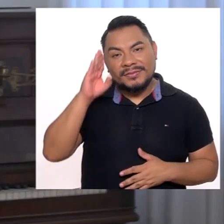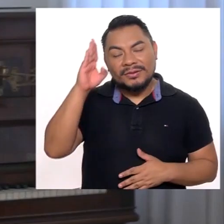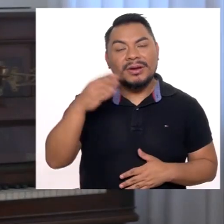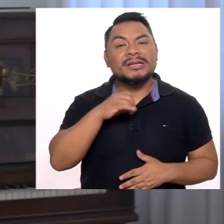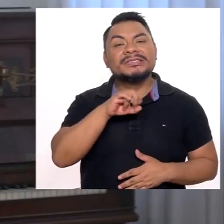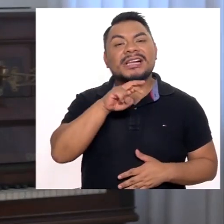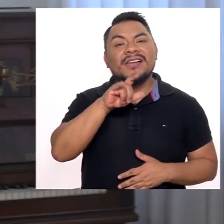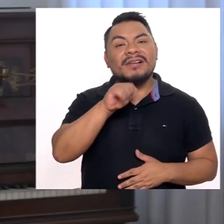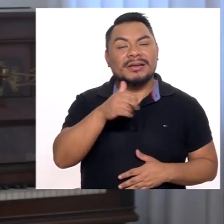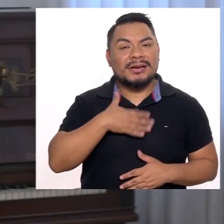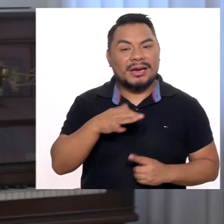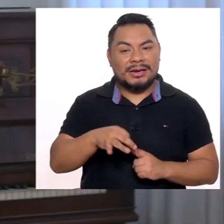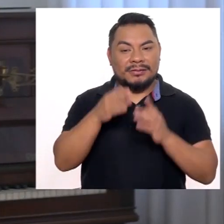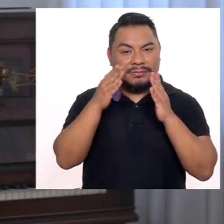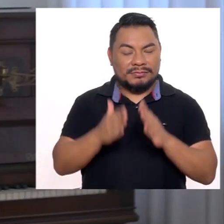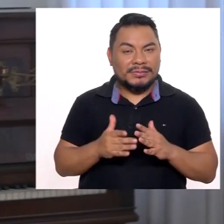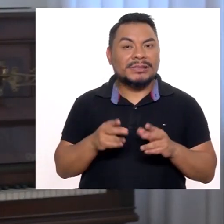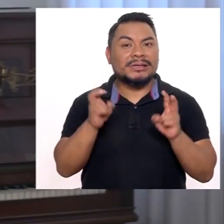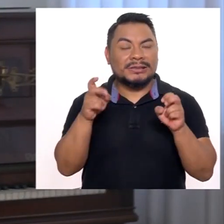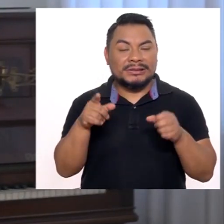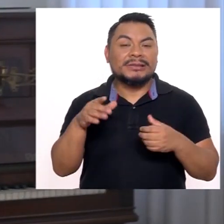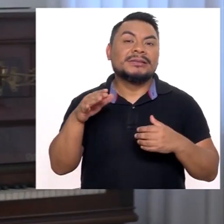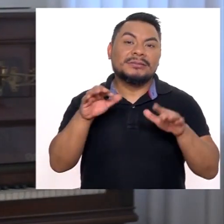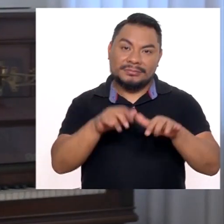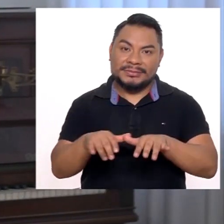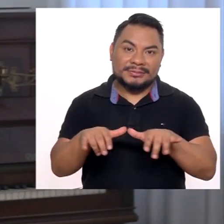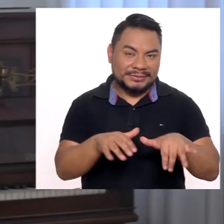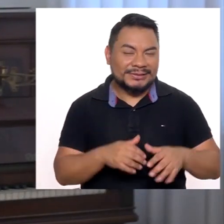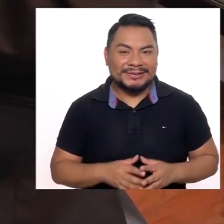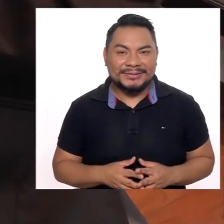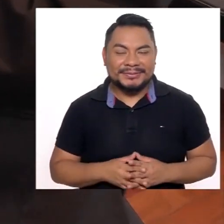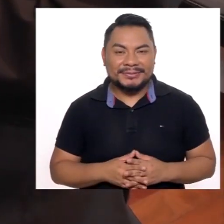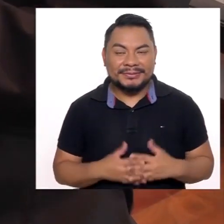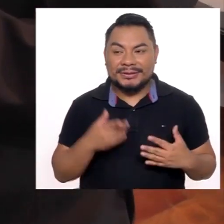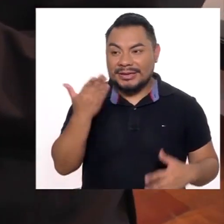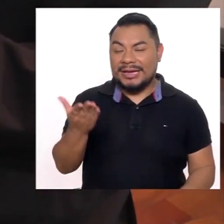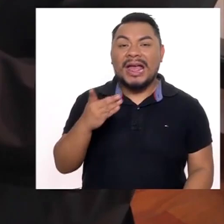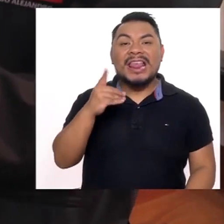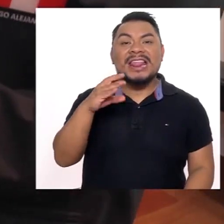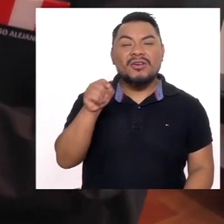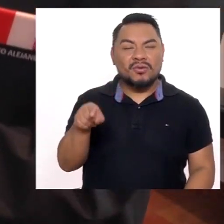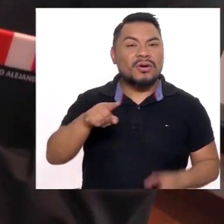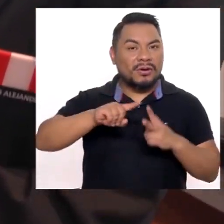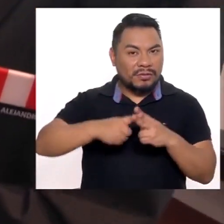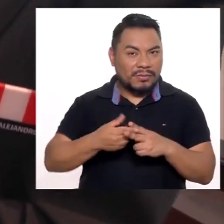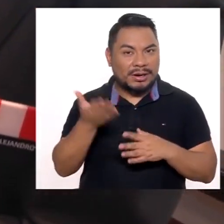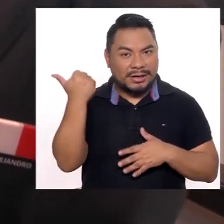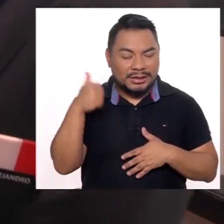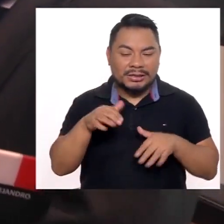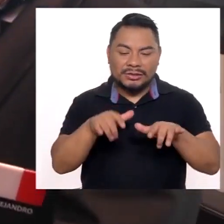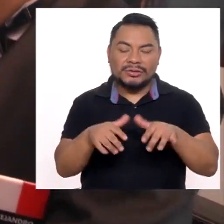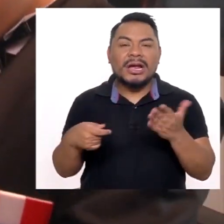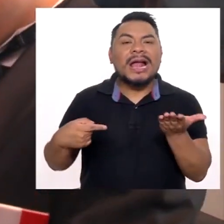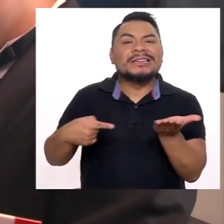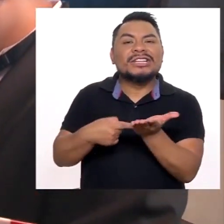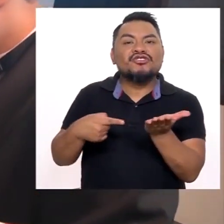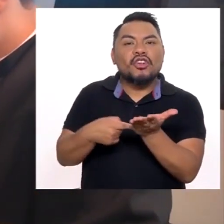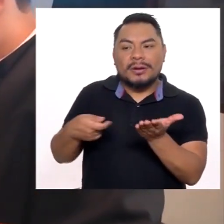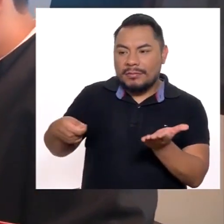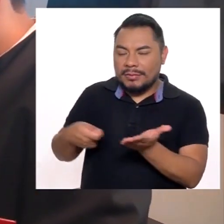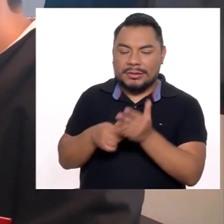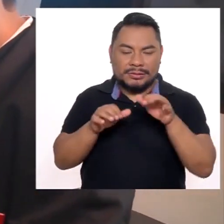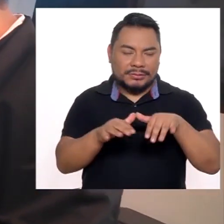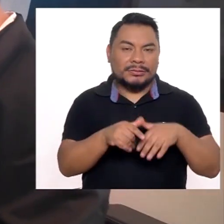Hola soy Siluana Olea Especialista en pianos acústicos O luthier Diego comenzó con un teclado electrónico